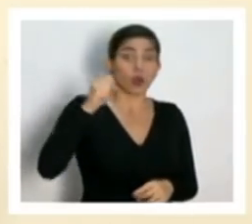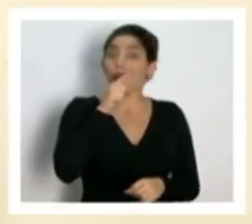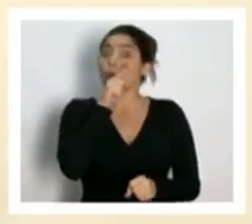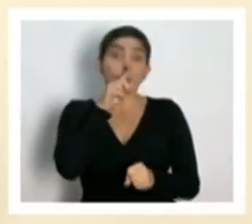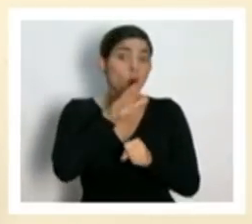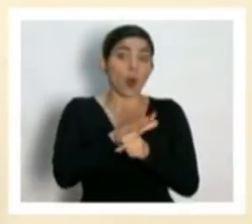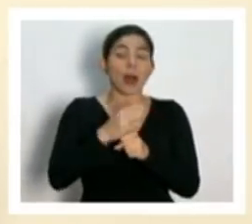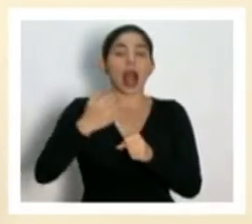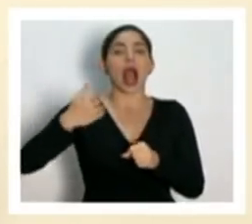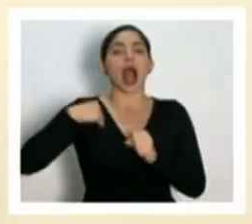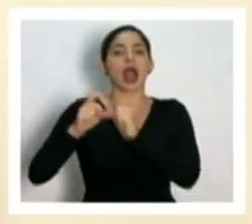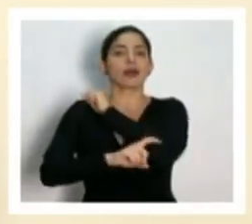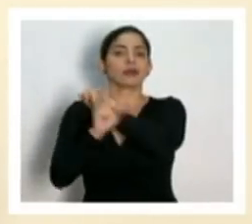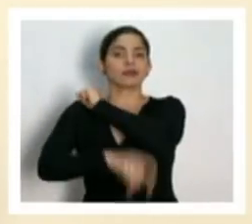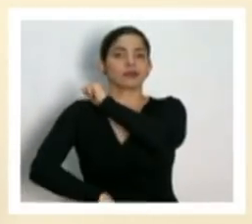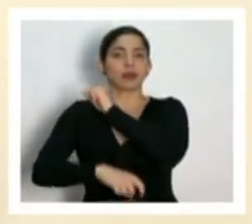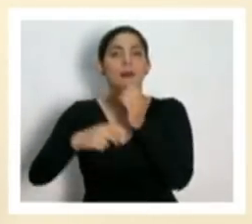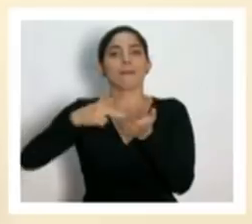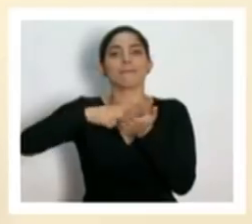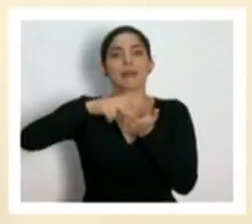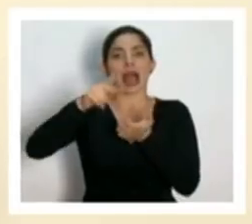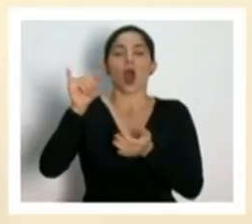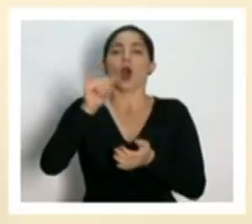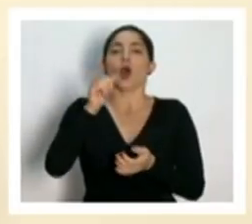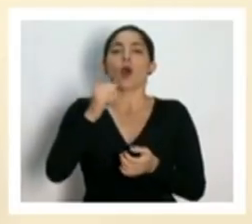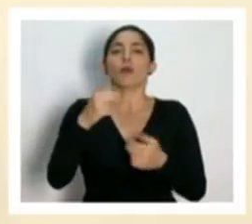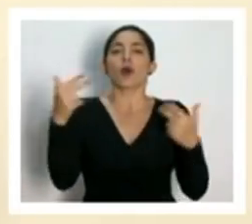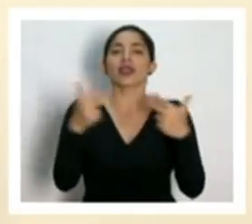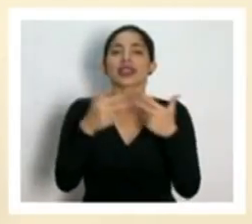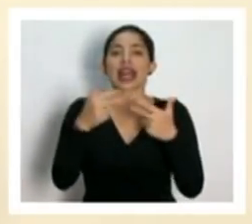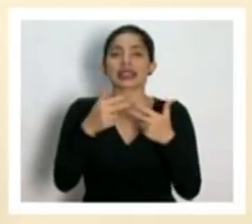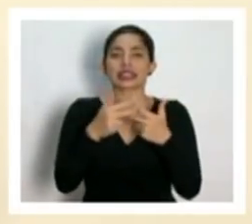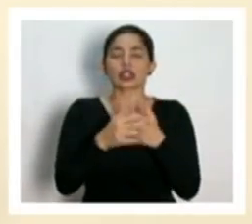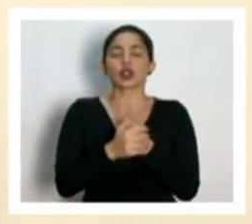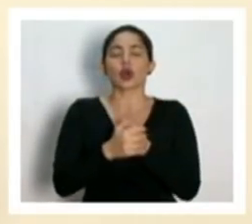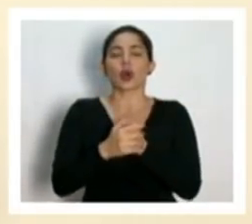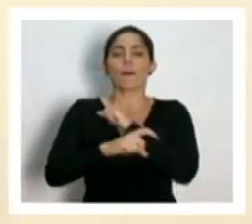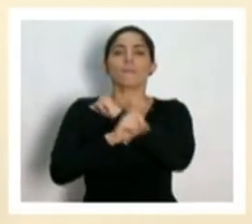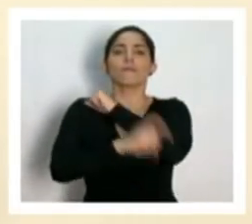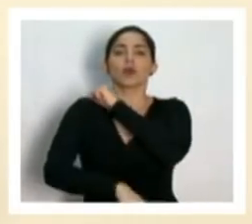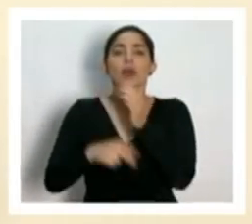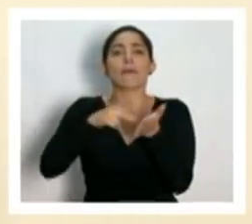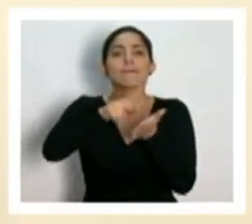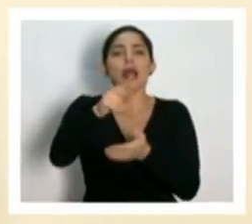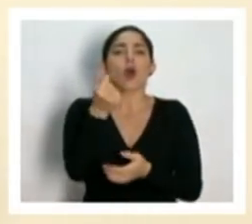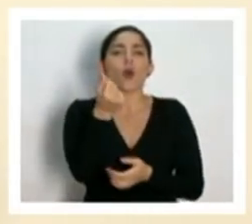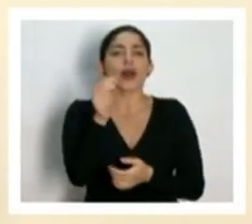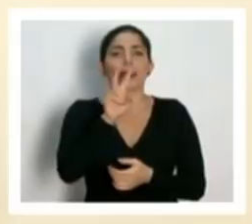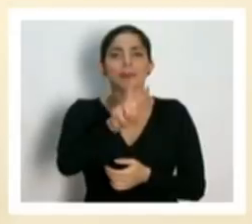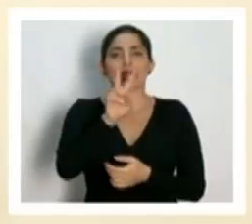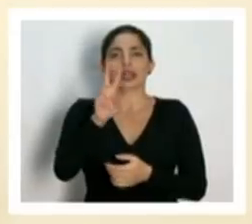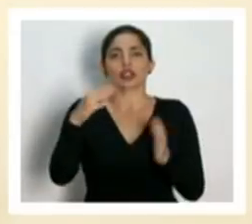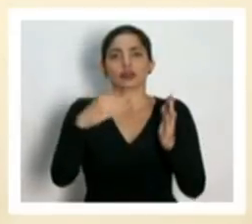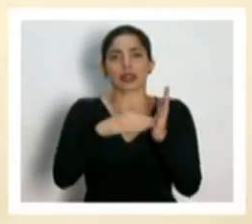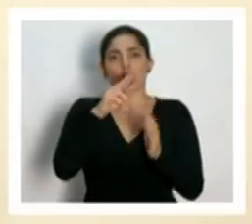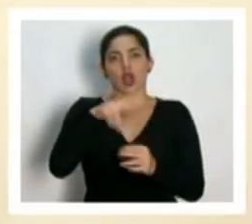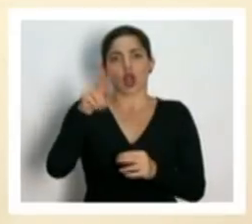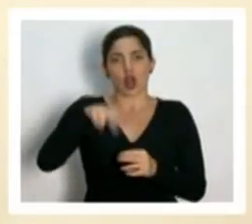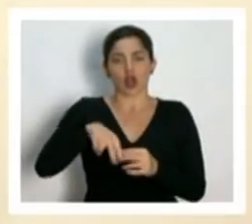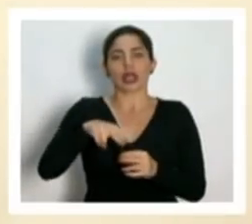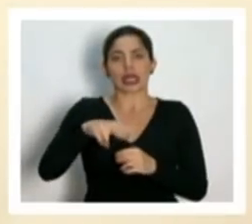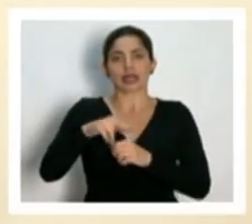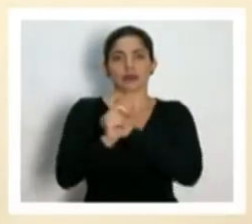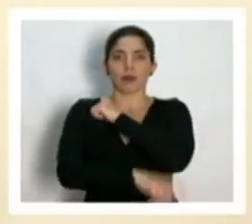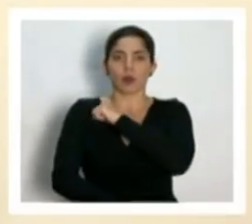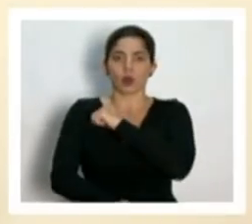una multa de tránsito de poco más de 22 mil colones, como está